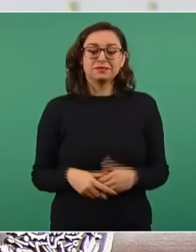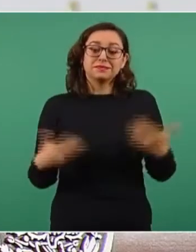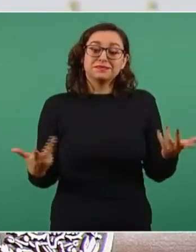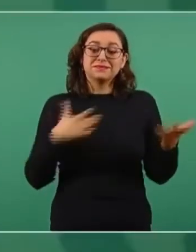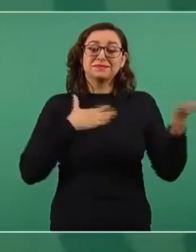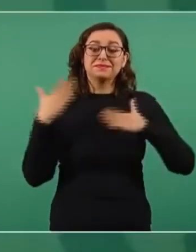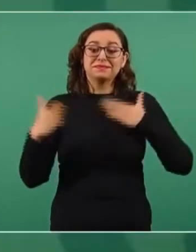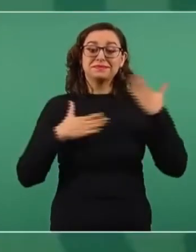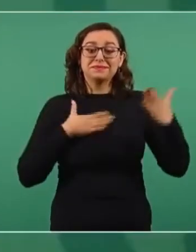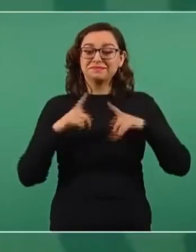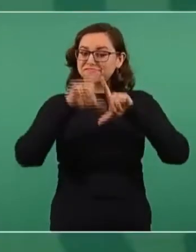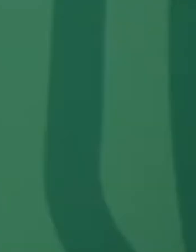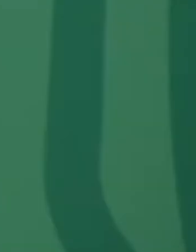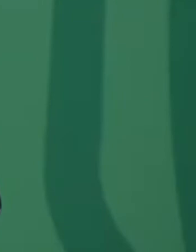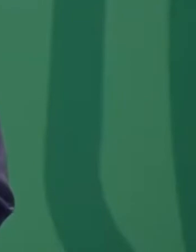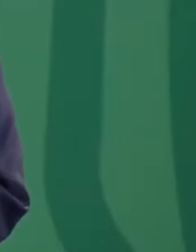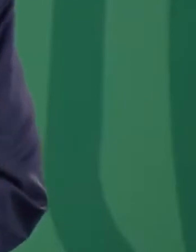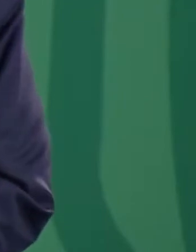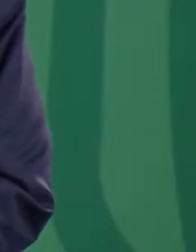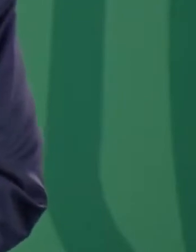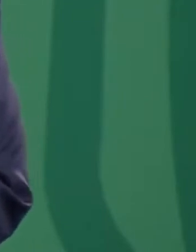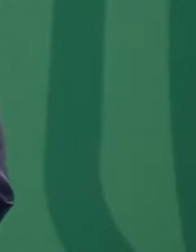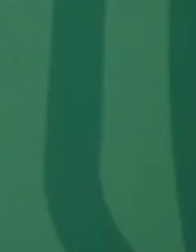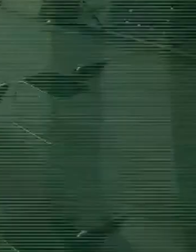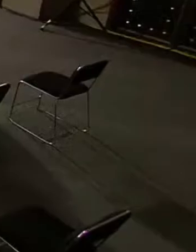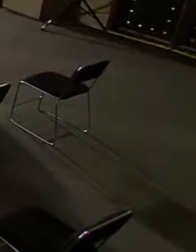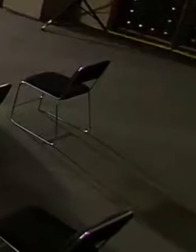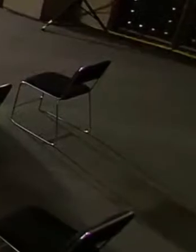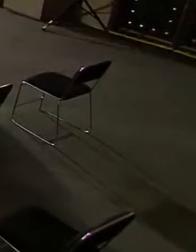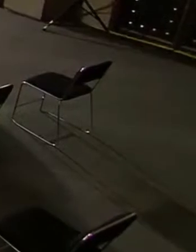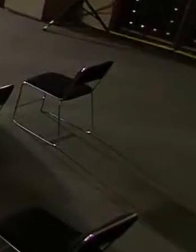dicha enorme de conocer todo el país. Ya me voy, nos vemos.